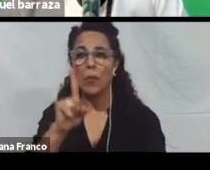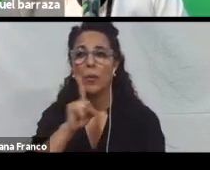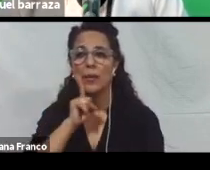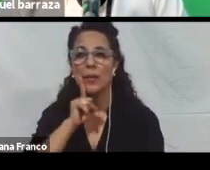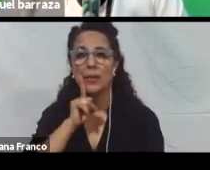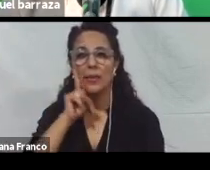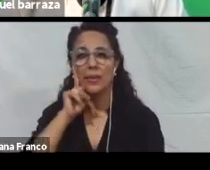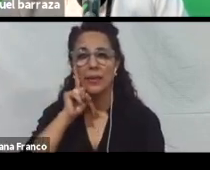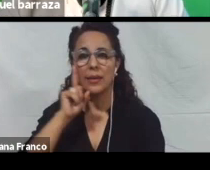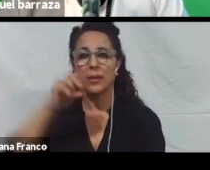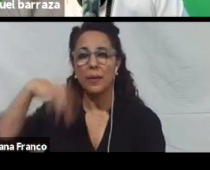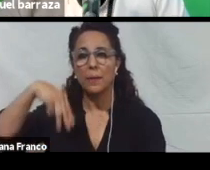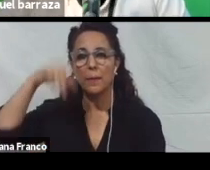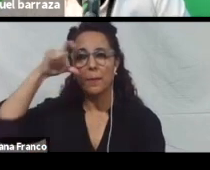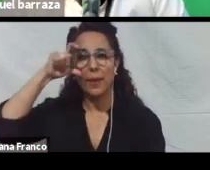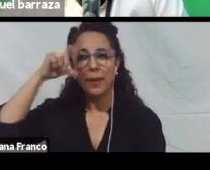descripción.